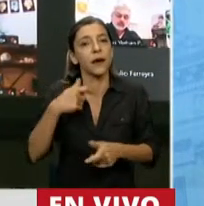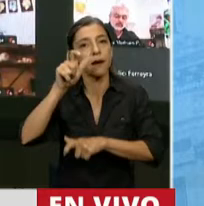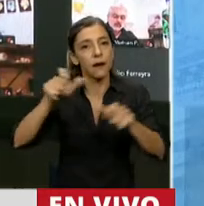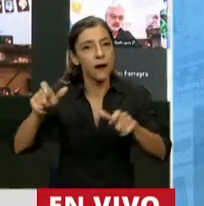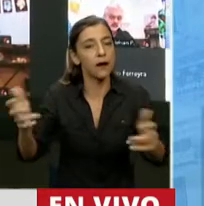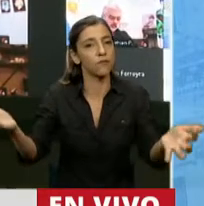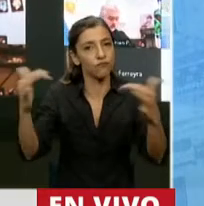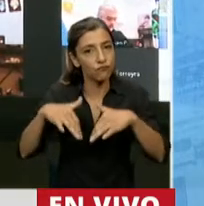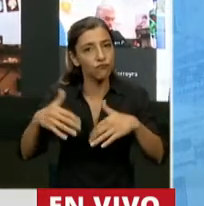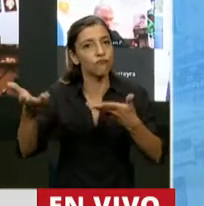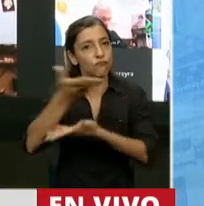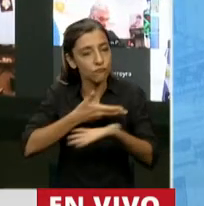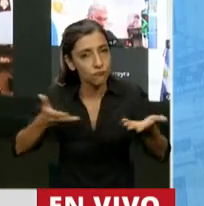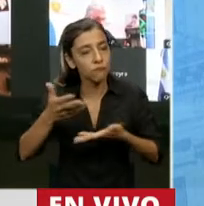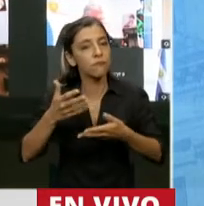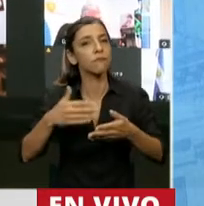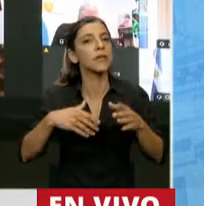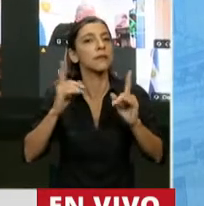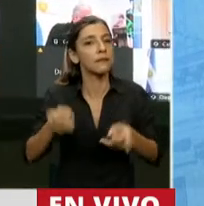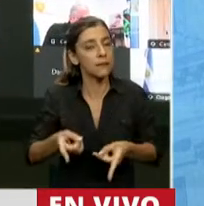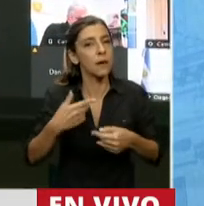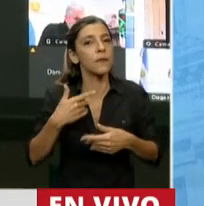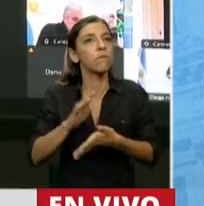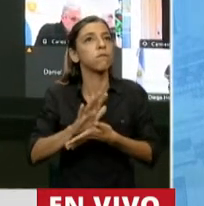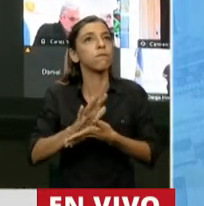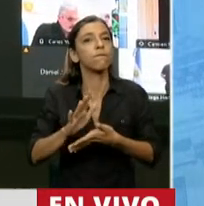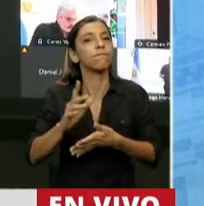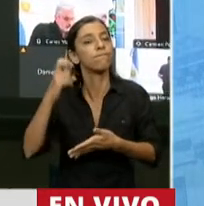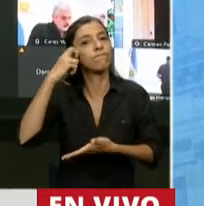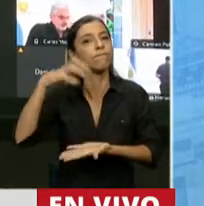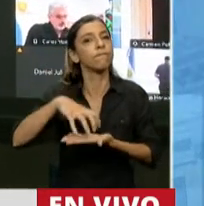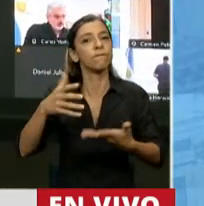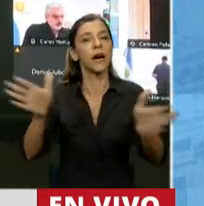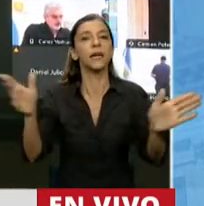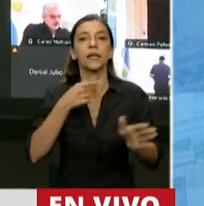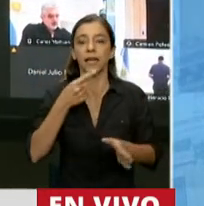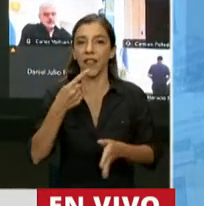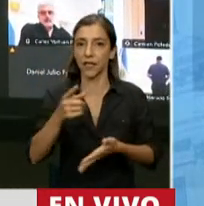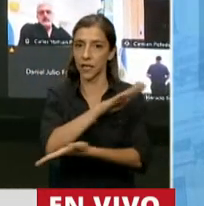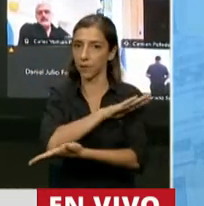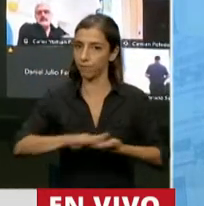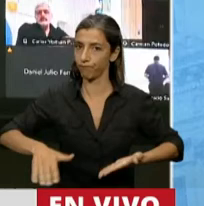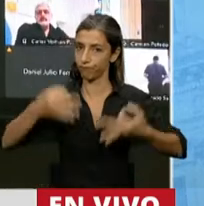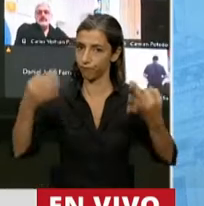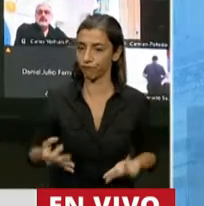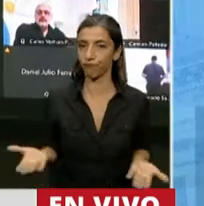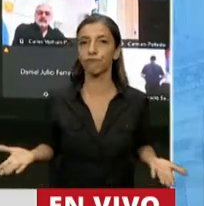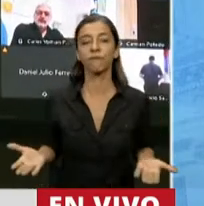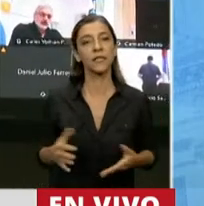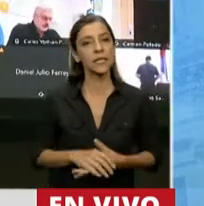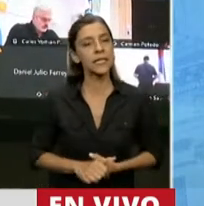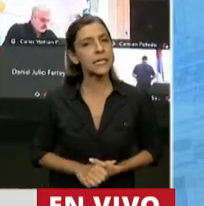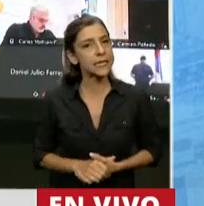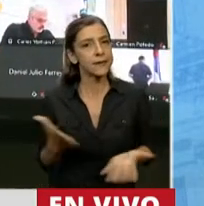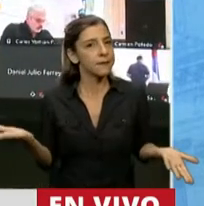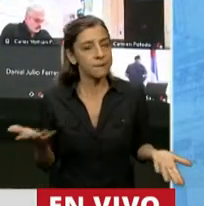y por sobre todas las cosas, Parlamento Abierto es transparencia. Entonces no entiendo, realmente